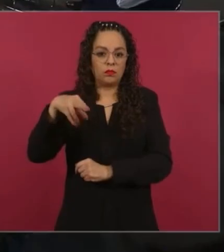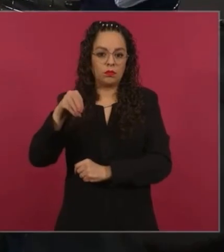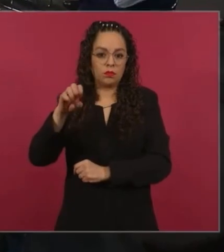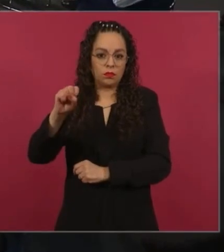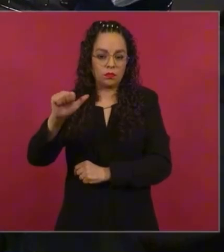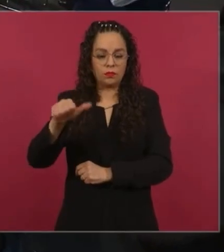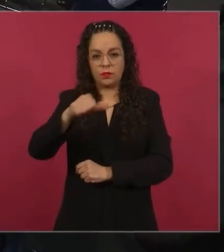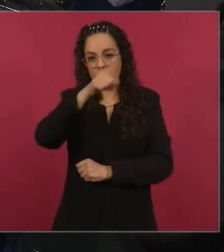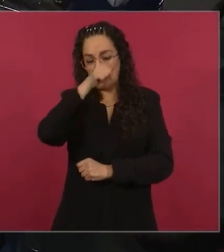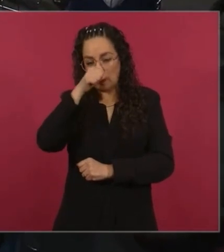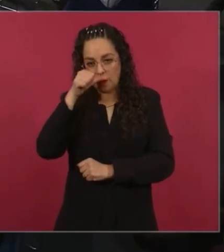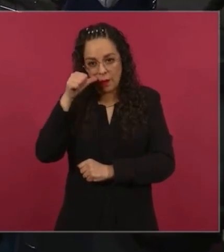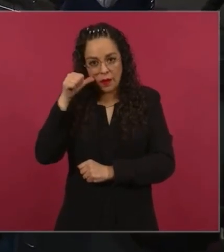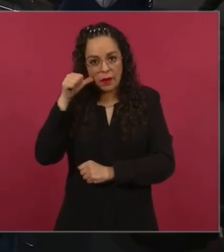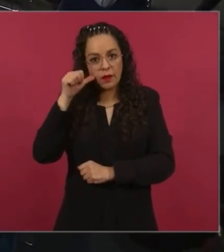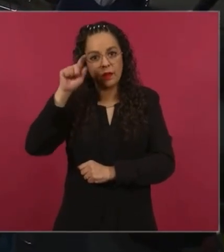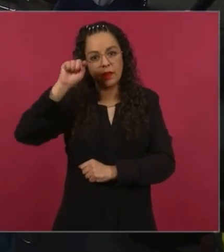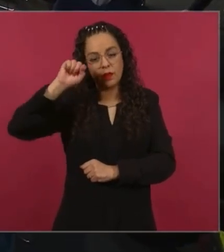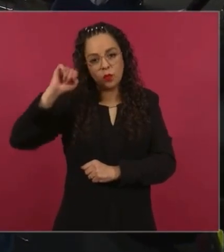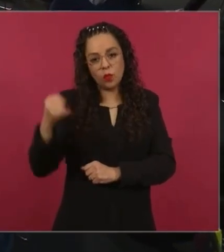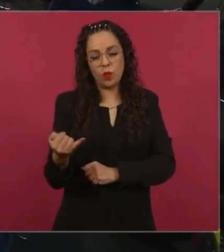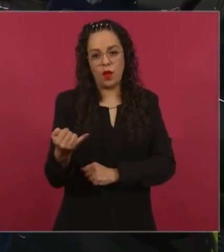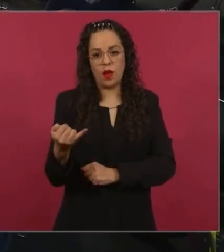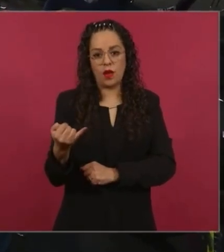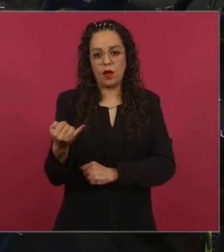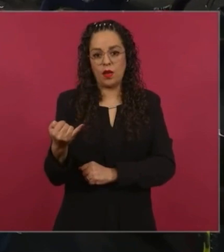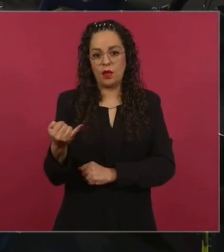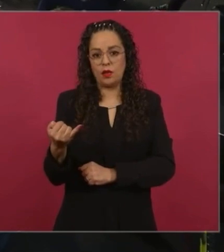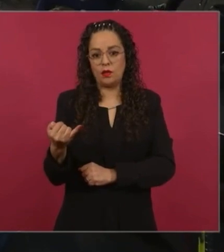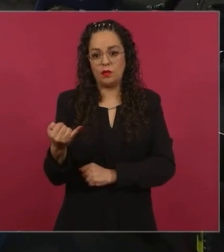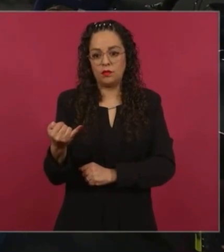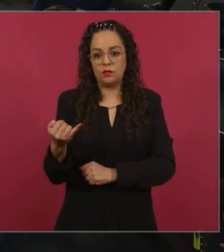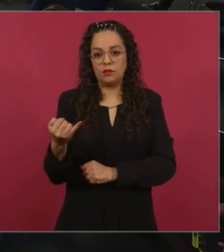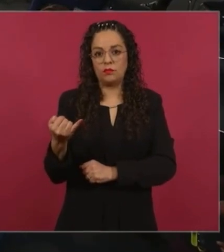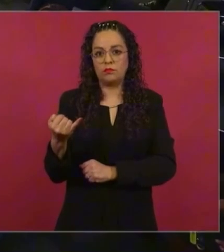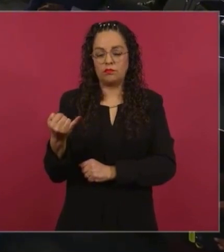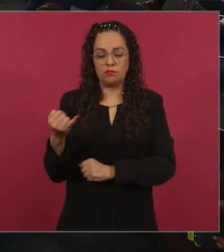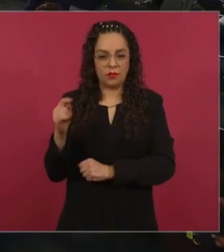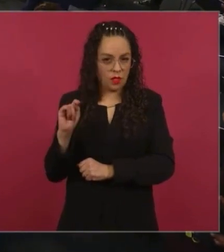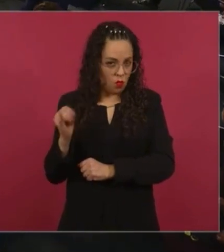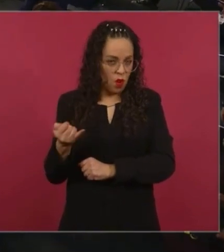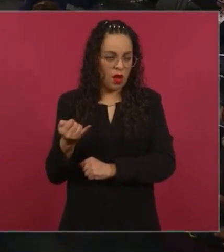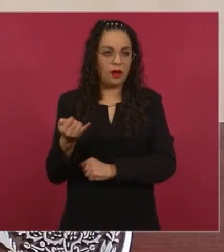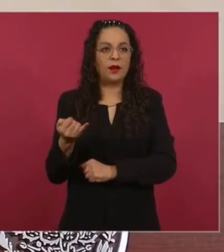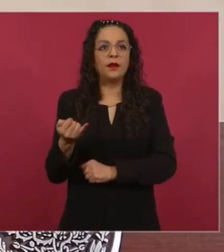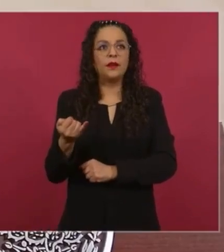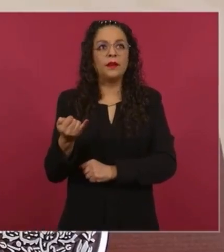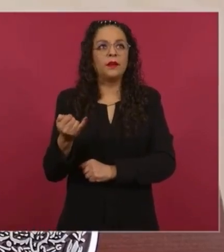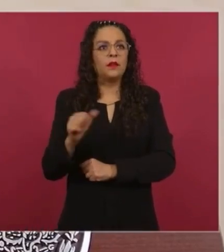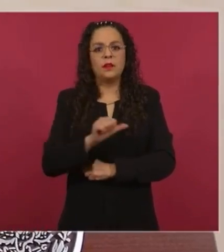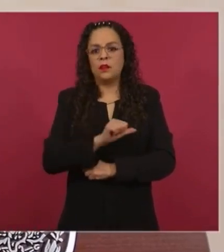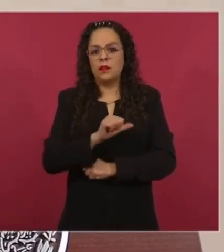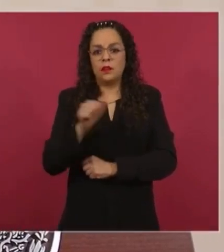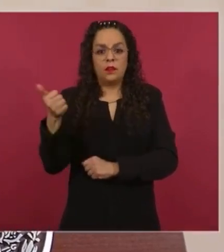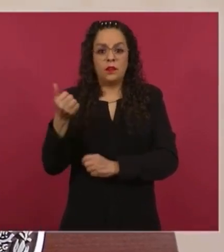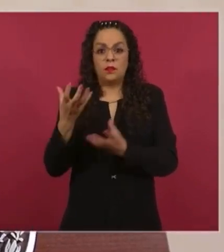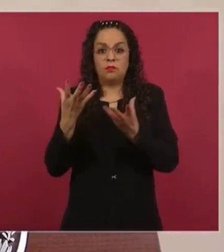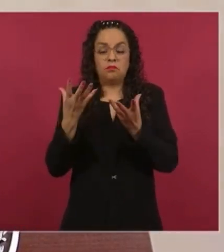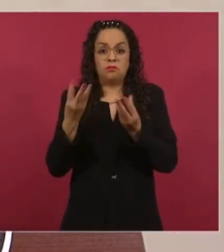Juárez, Tijuana y muchos se fueron